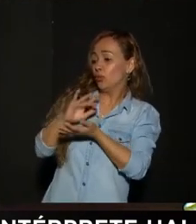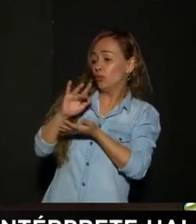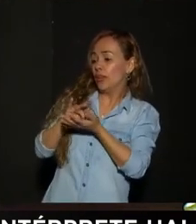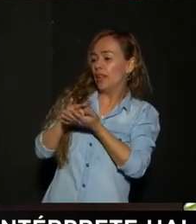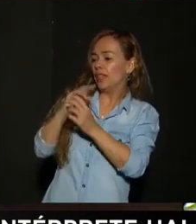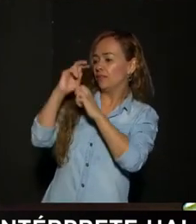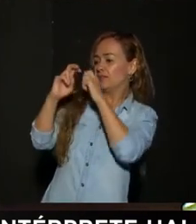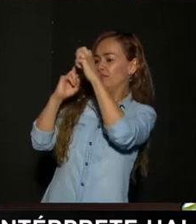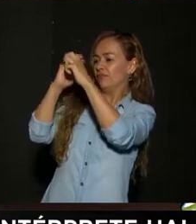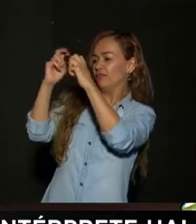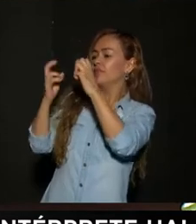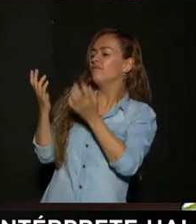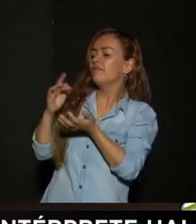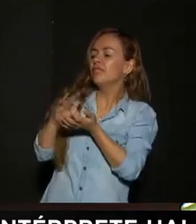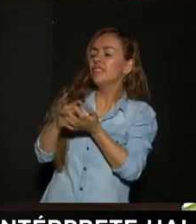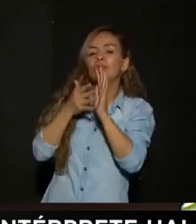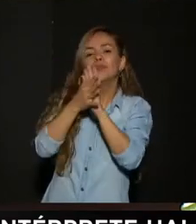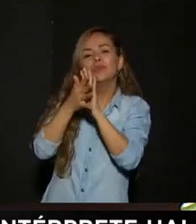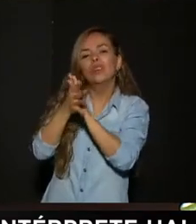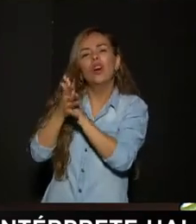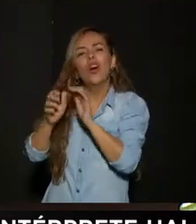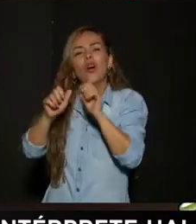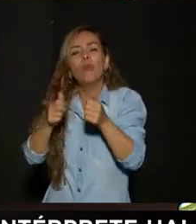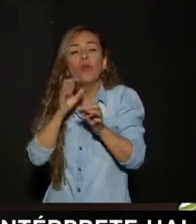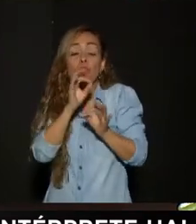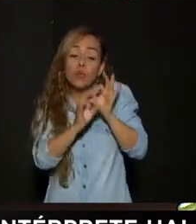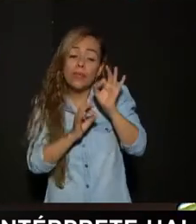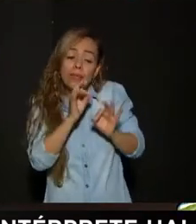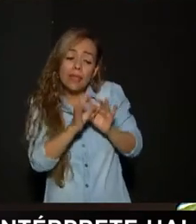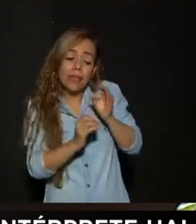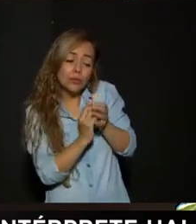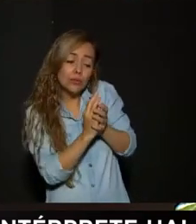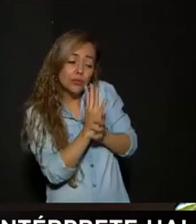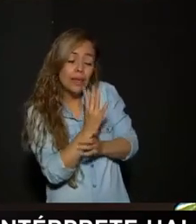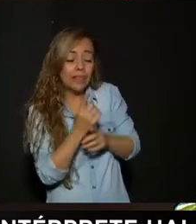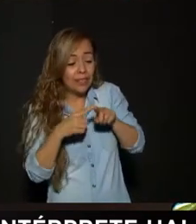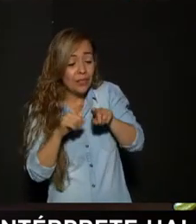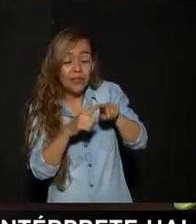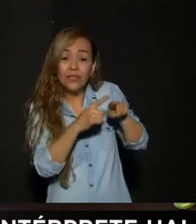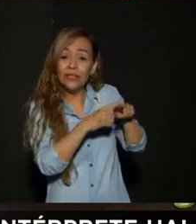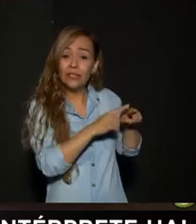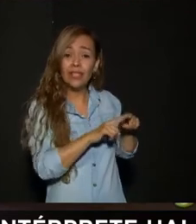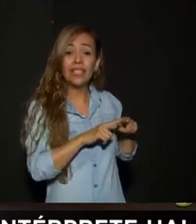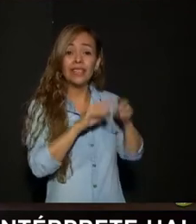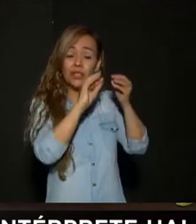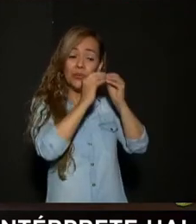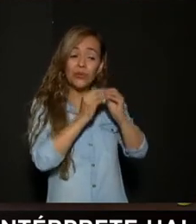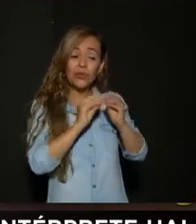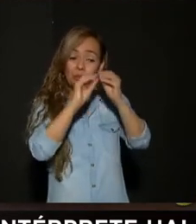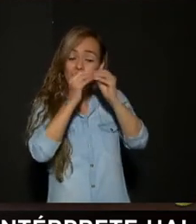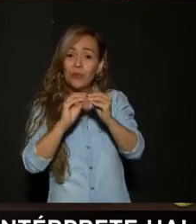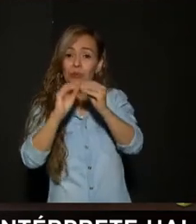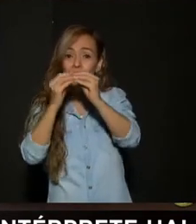Entonces les vamos A contar acerca De cómo cuidar Nuestras suculentas En la casa Tenemos acá Varias formas De cómo Podemos